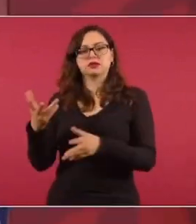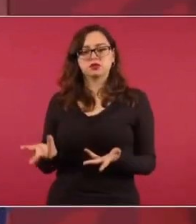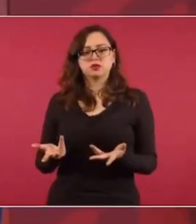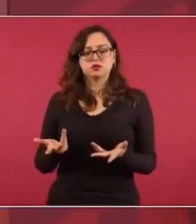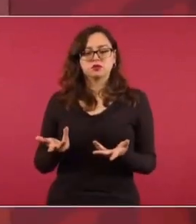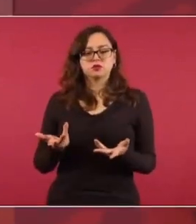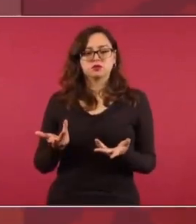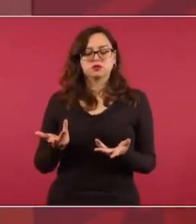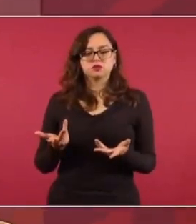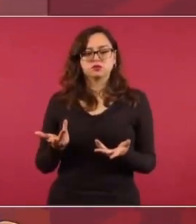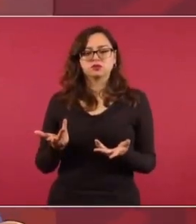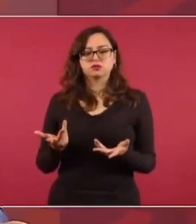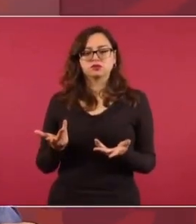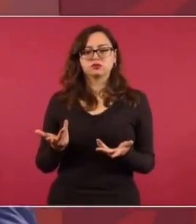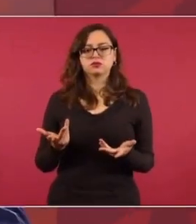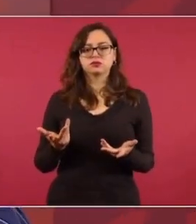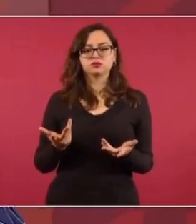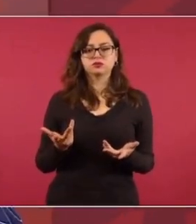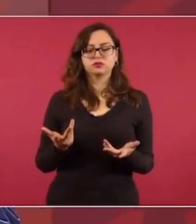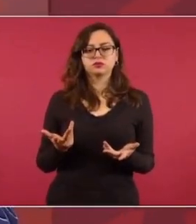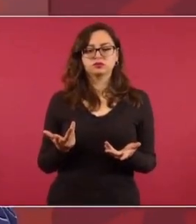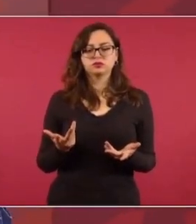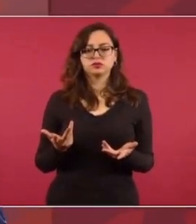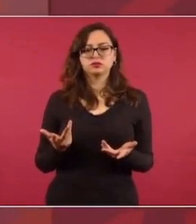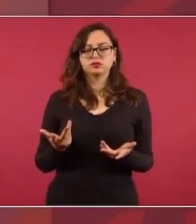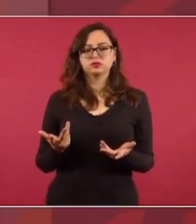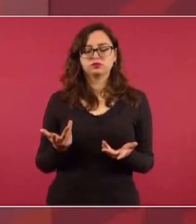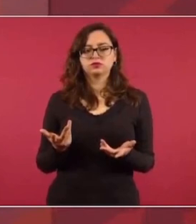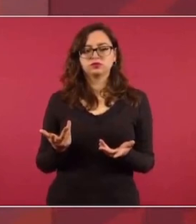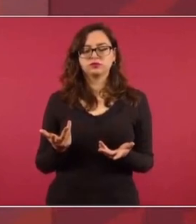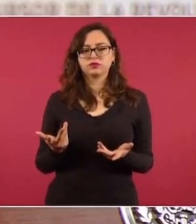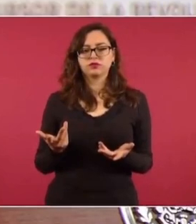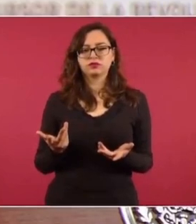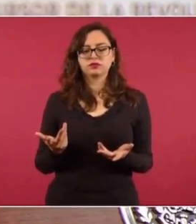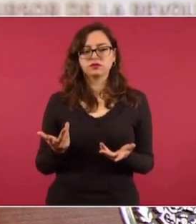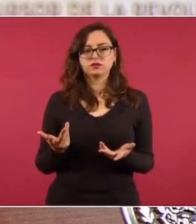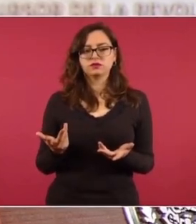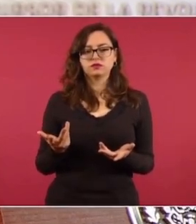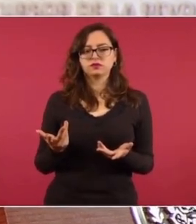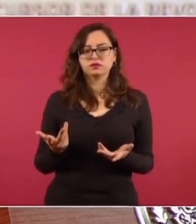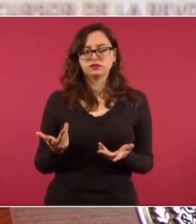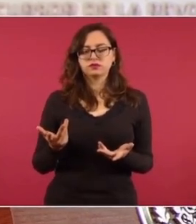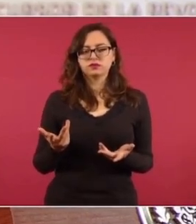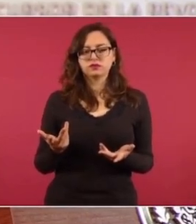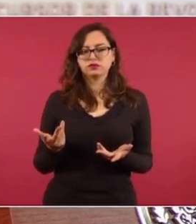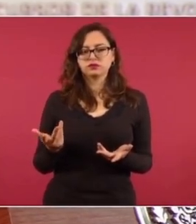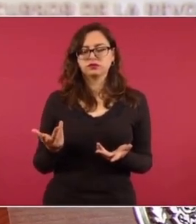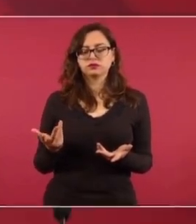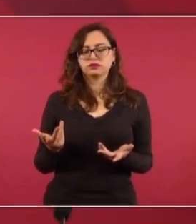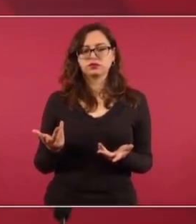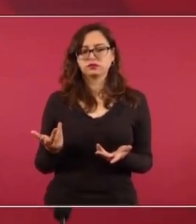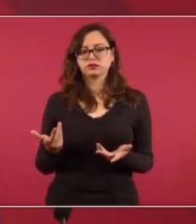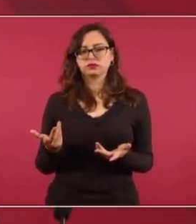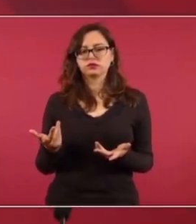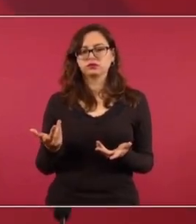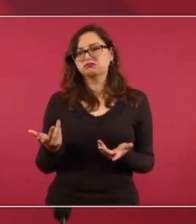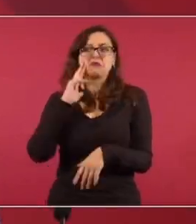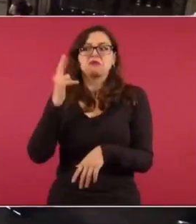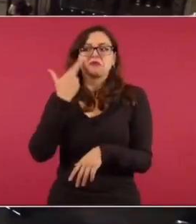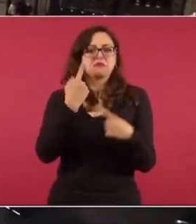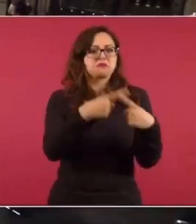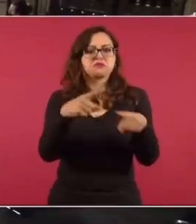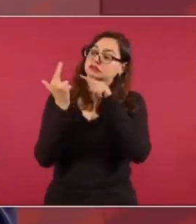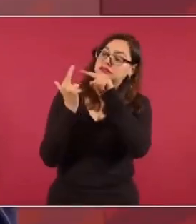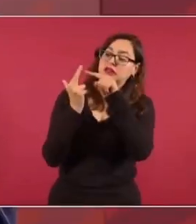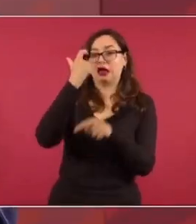respeto, decir hasta técnicas, científicamente, que no hay razas,